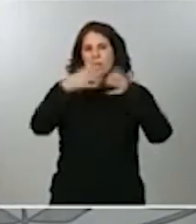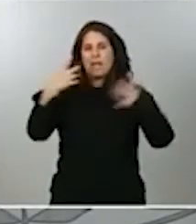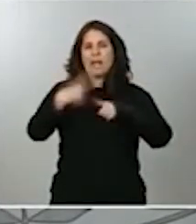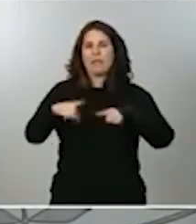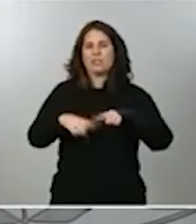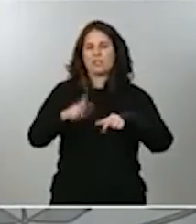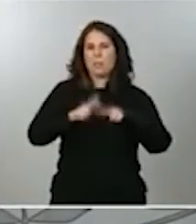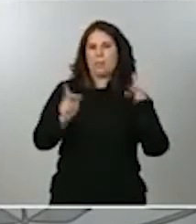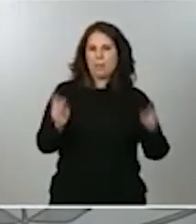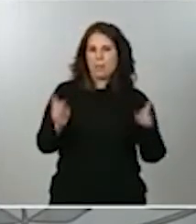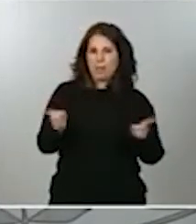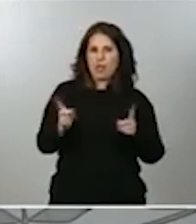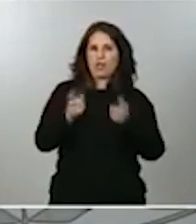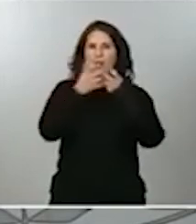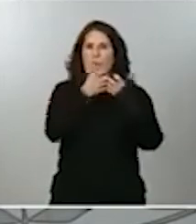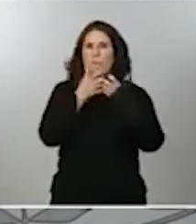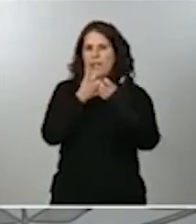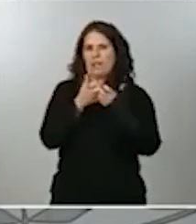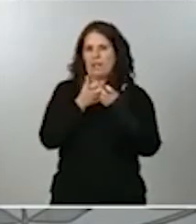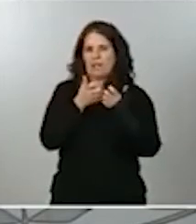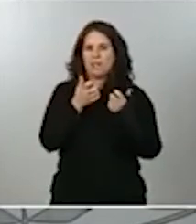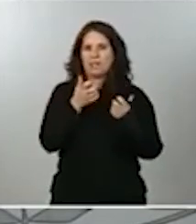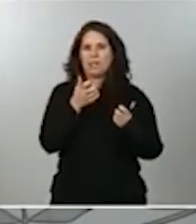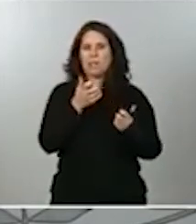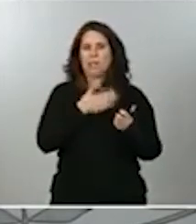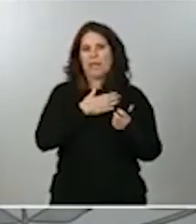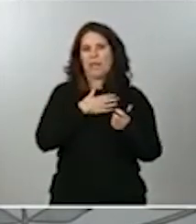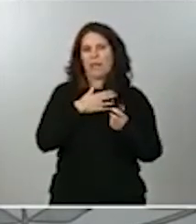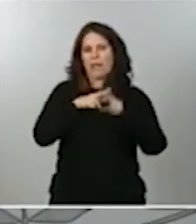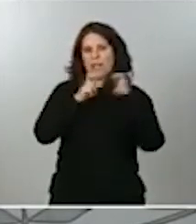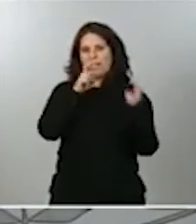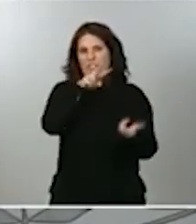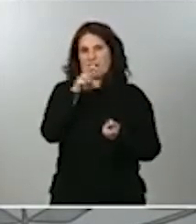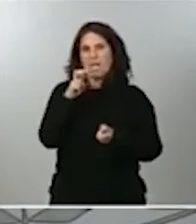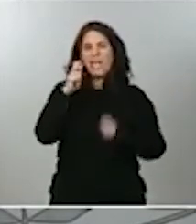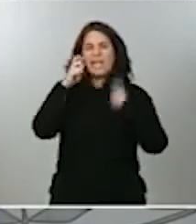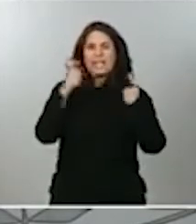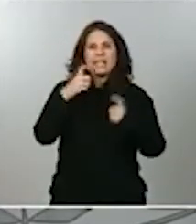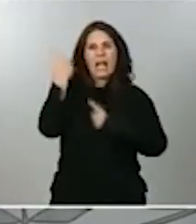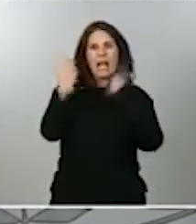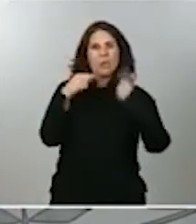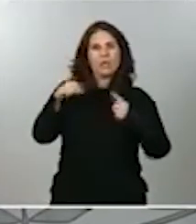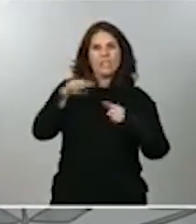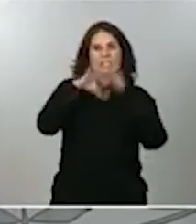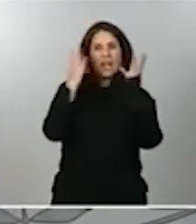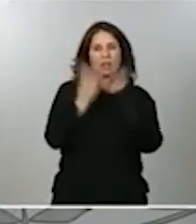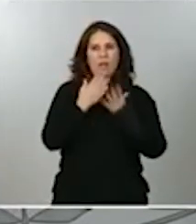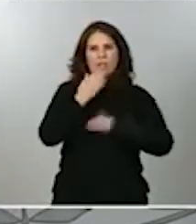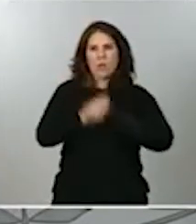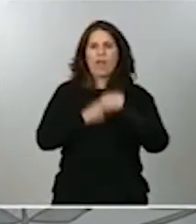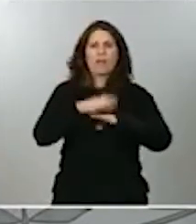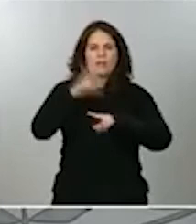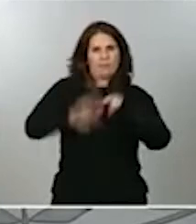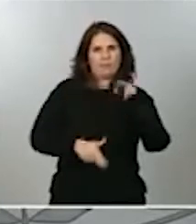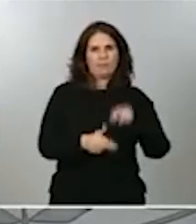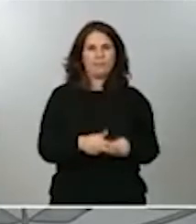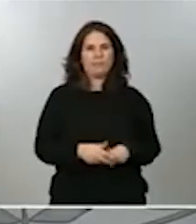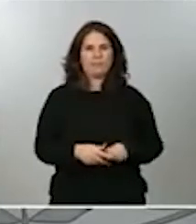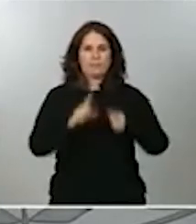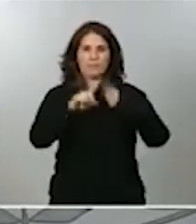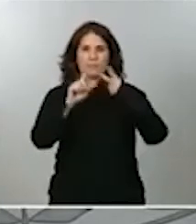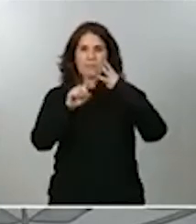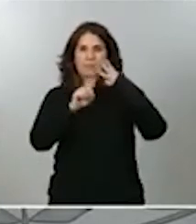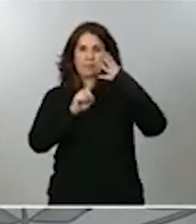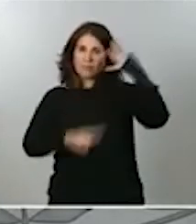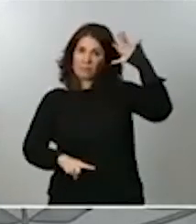de combate en las prácticas de ilusión fiscal que practican algunas internacionales. Estimamos que todas estas medidas que se contemplan